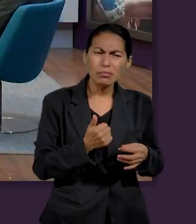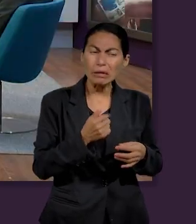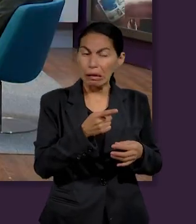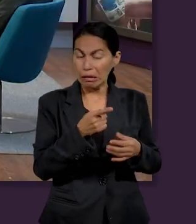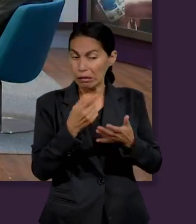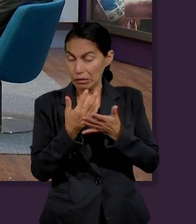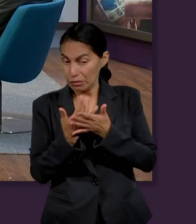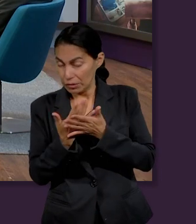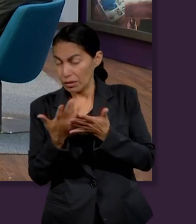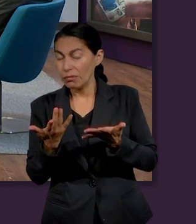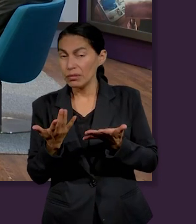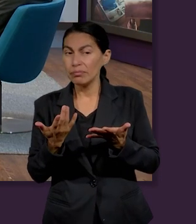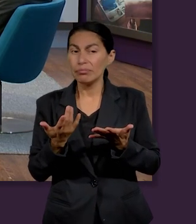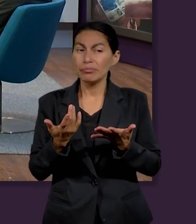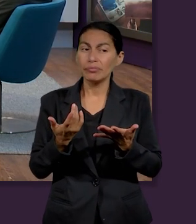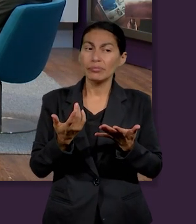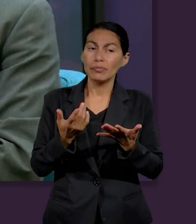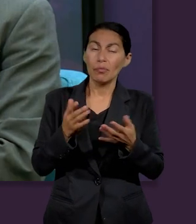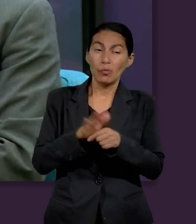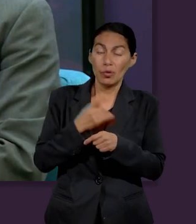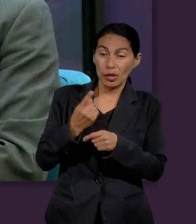esperaba? Sí, así es.